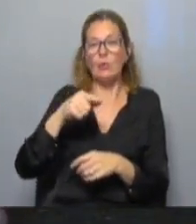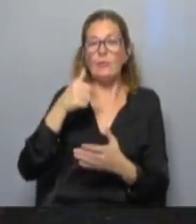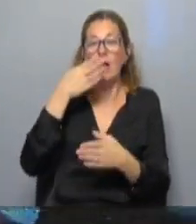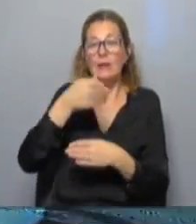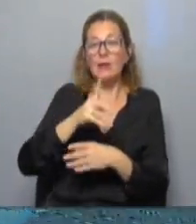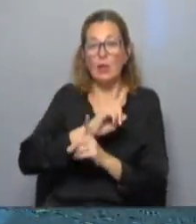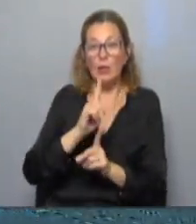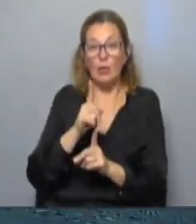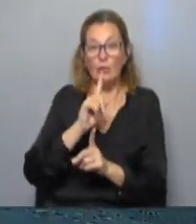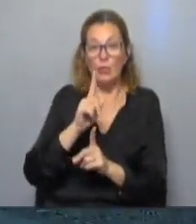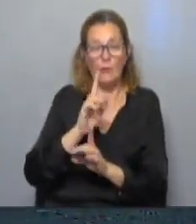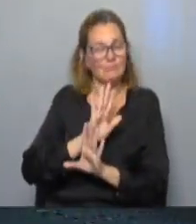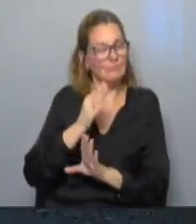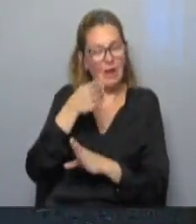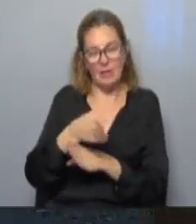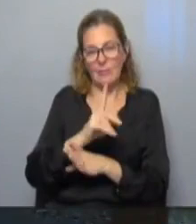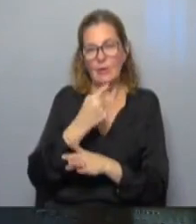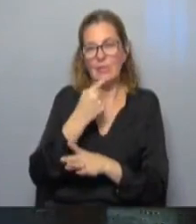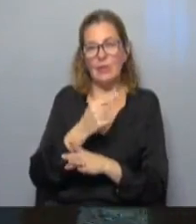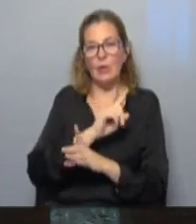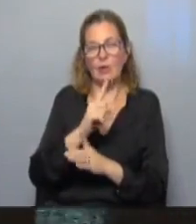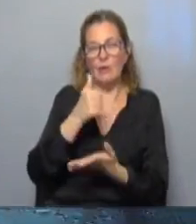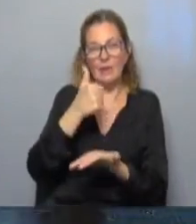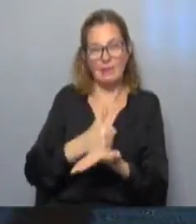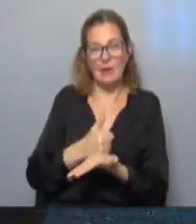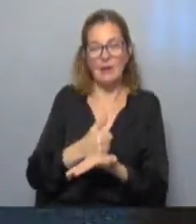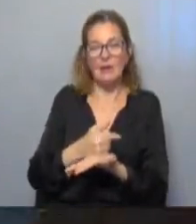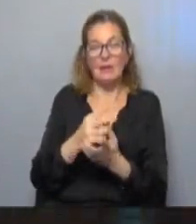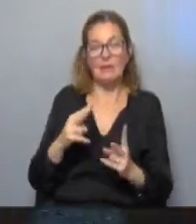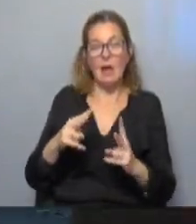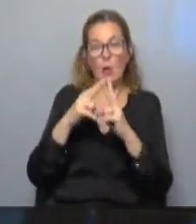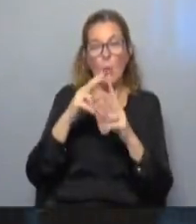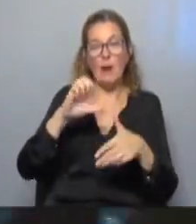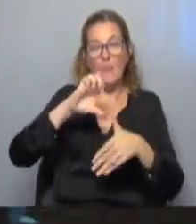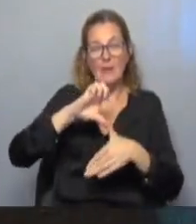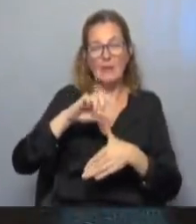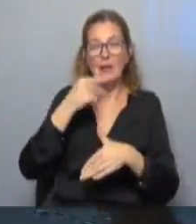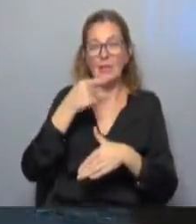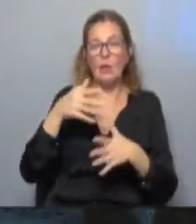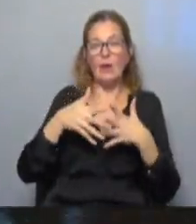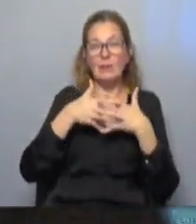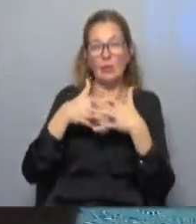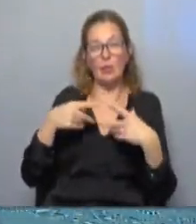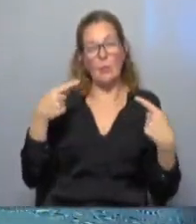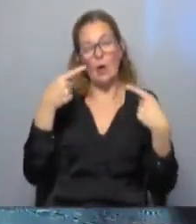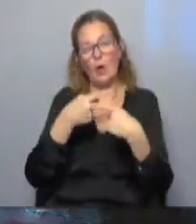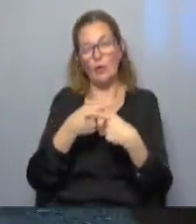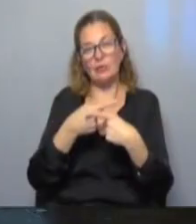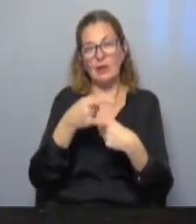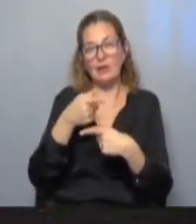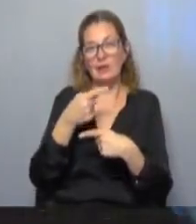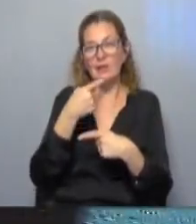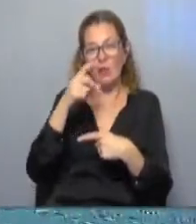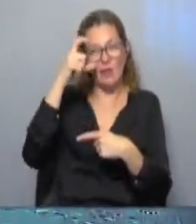algo que finalmente no va a ocurrir dijo que no va a estar presente en esta cumbre de las Américas acusó a Estados Unidos de intervencionismo dijo que